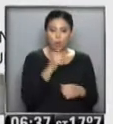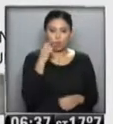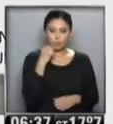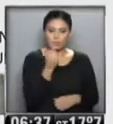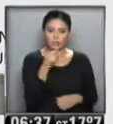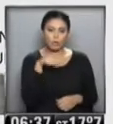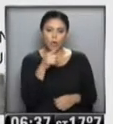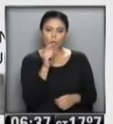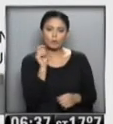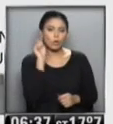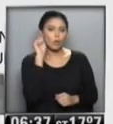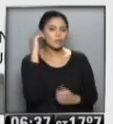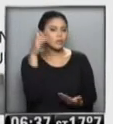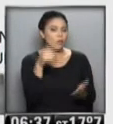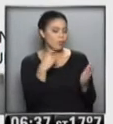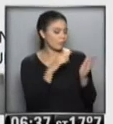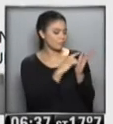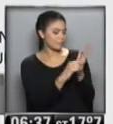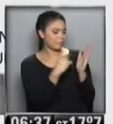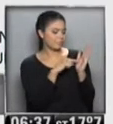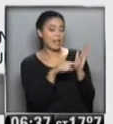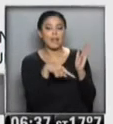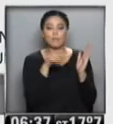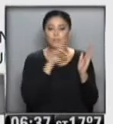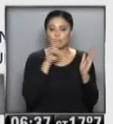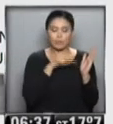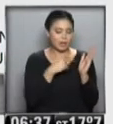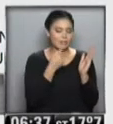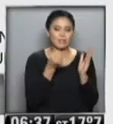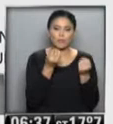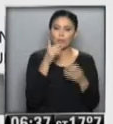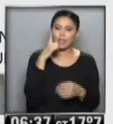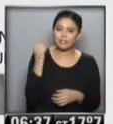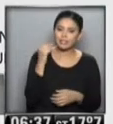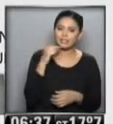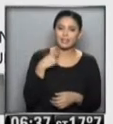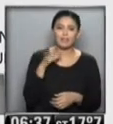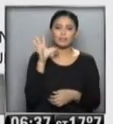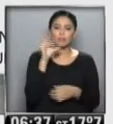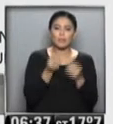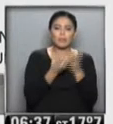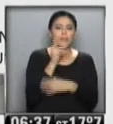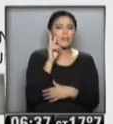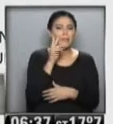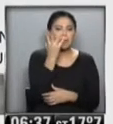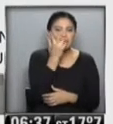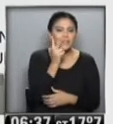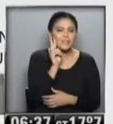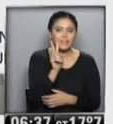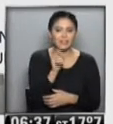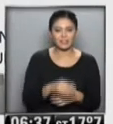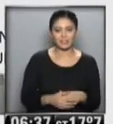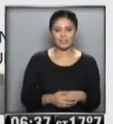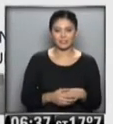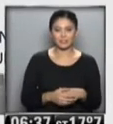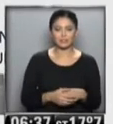pantalla... ...ahí está Cristina del Norte... ...hola Nadia, buenos días... ...nos encanta verte cada mañana... ...mi amor Luis... ...nos